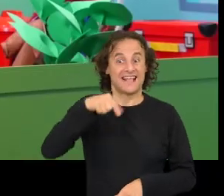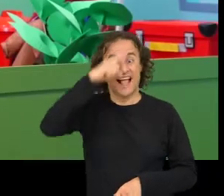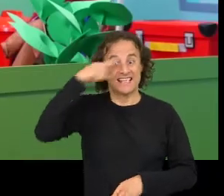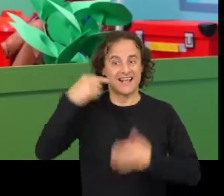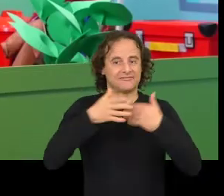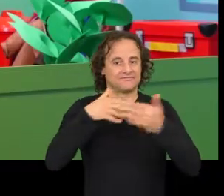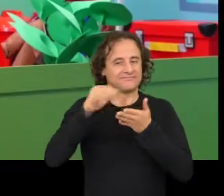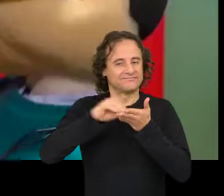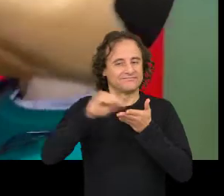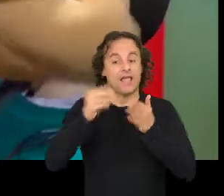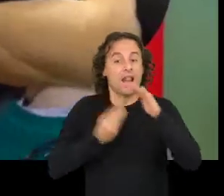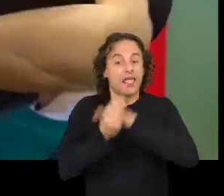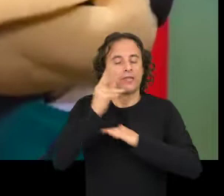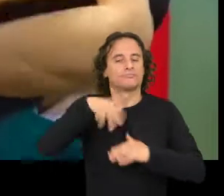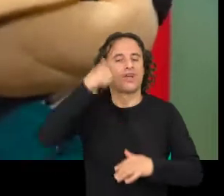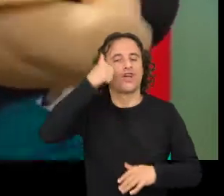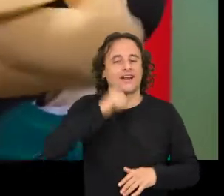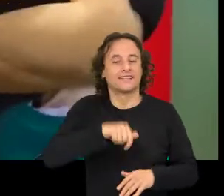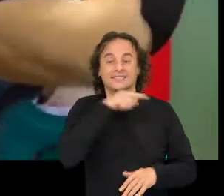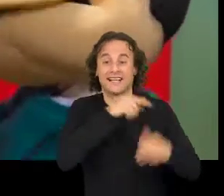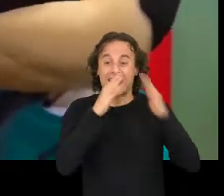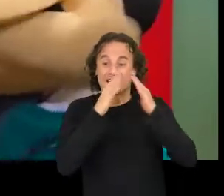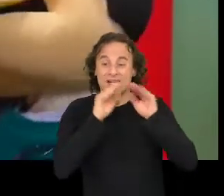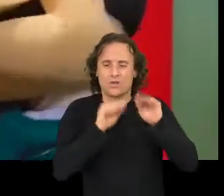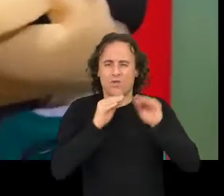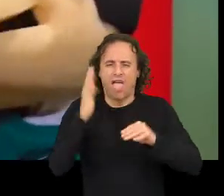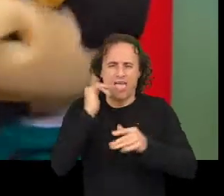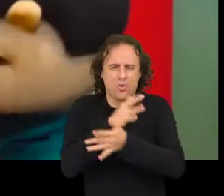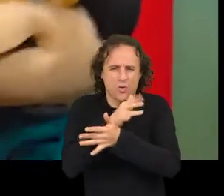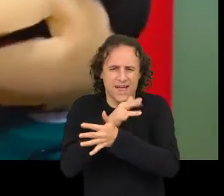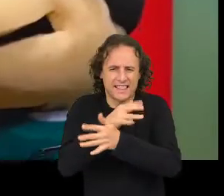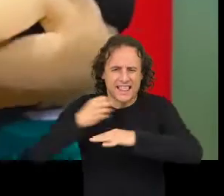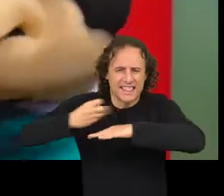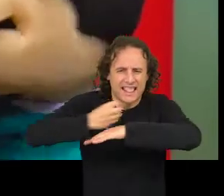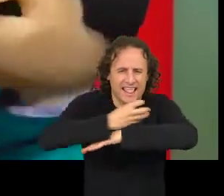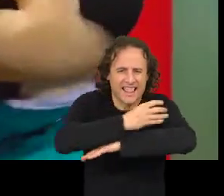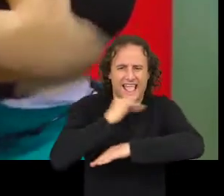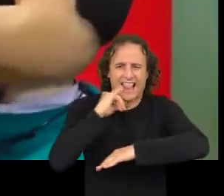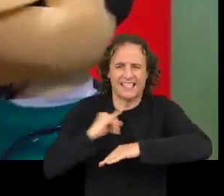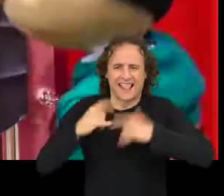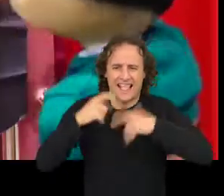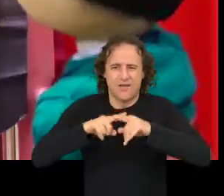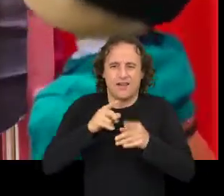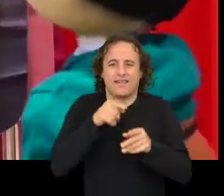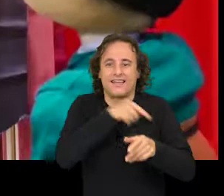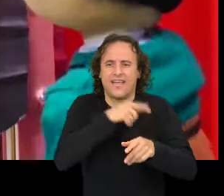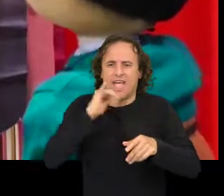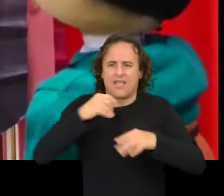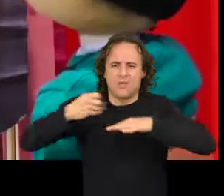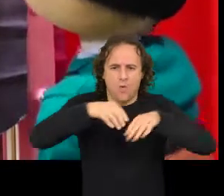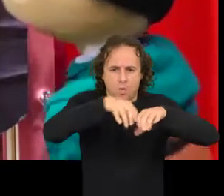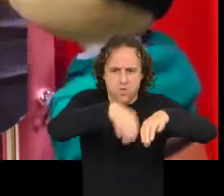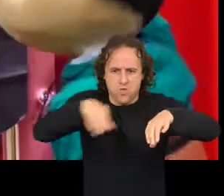escritor de Ourense Na súa casa viña un traiño eléctrico de xoguete E moitas